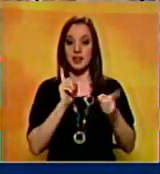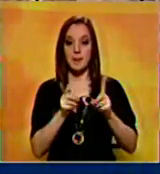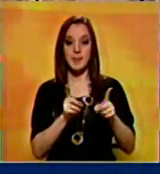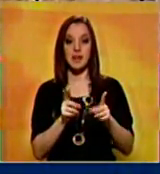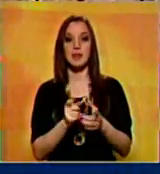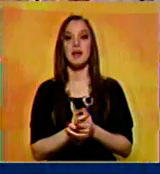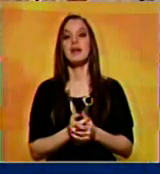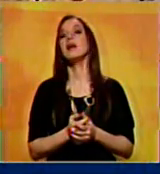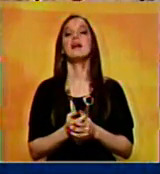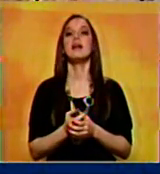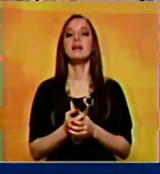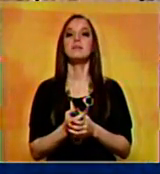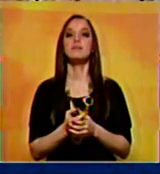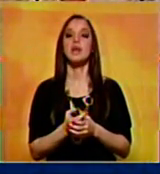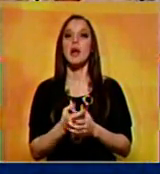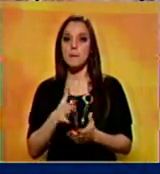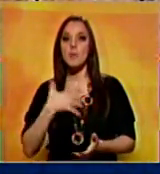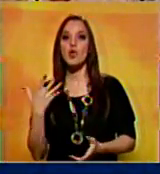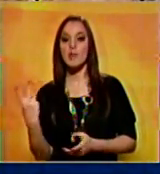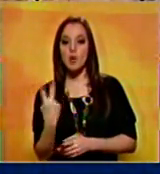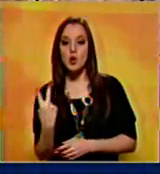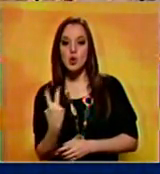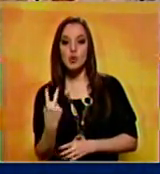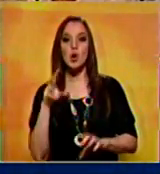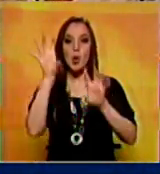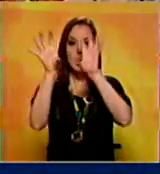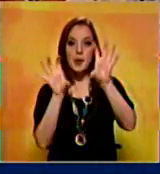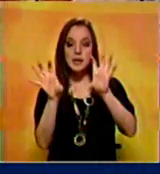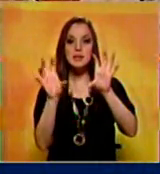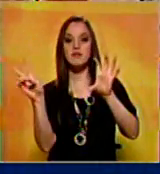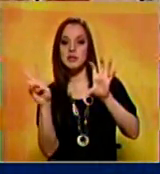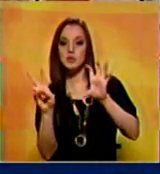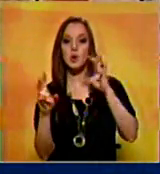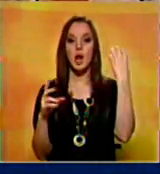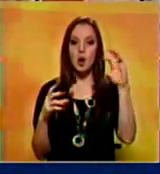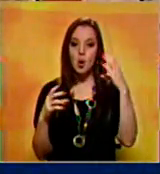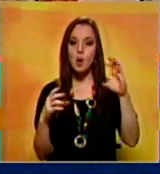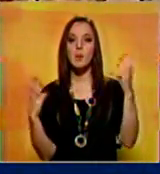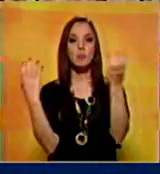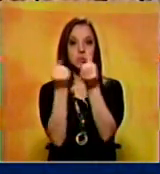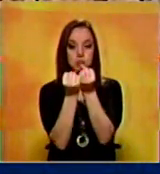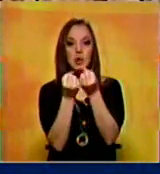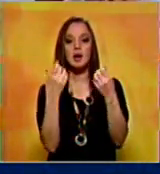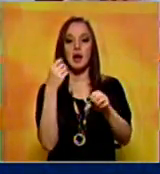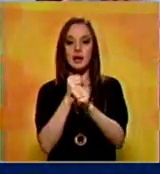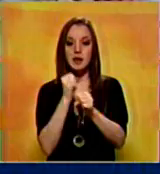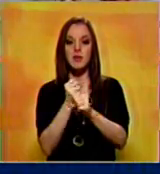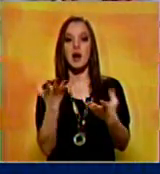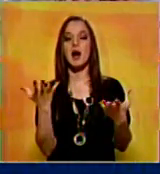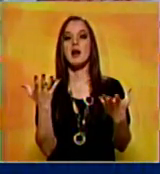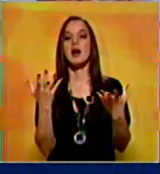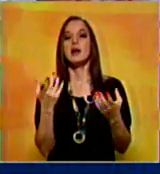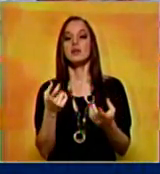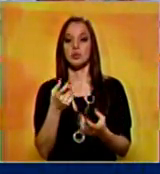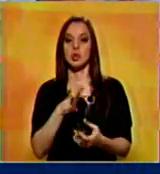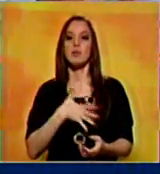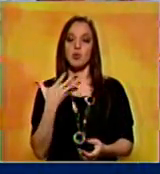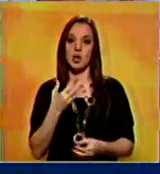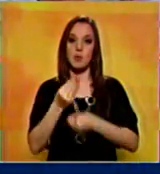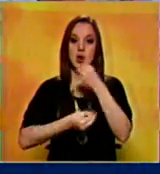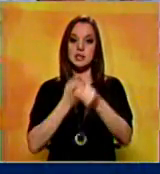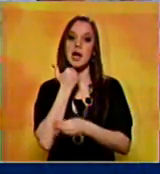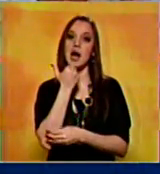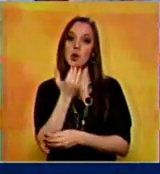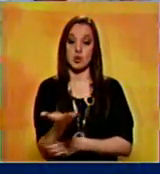y podemos verificar, monitorear, como dicen ahora, en los avances creo que haríamos algo muy importante.